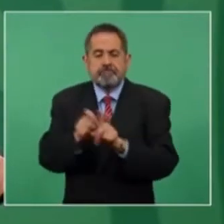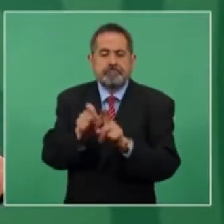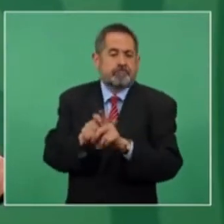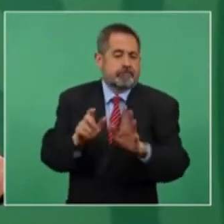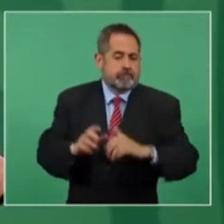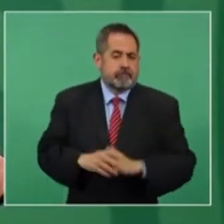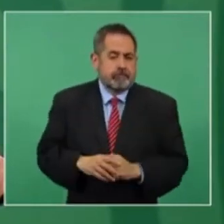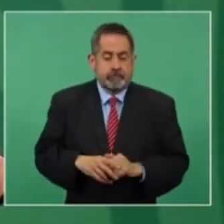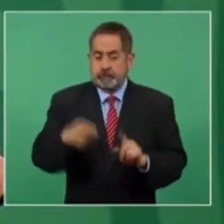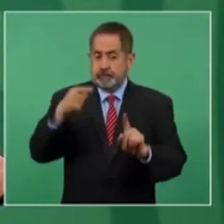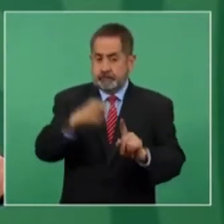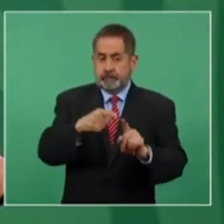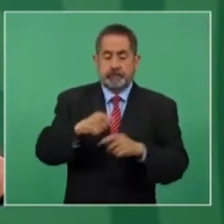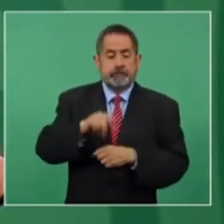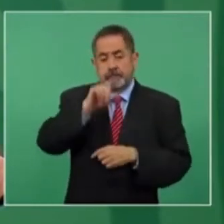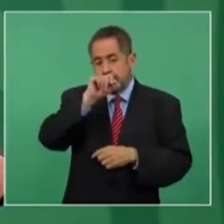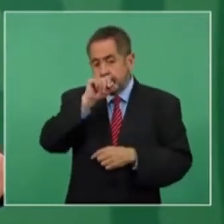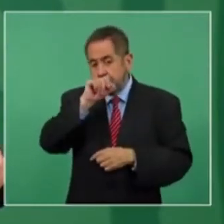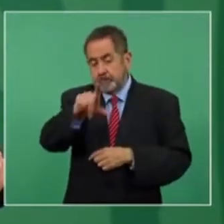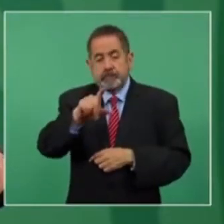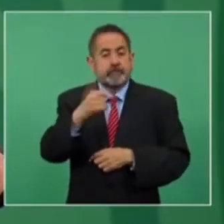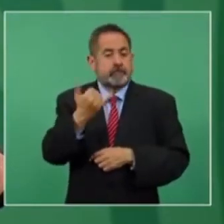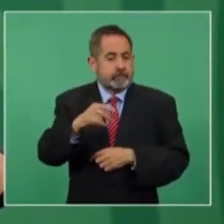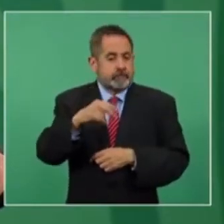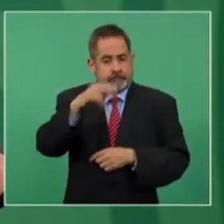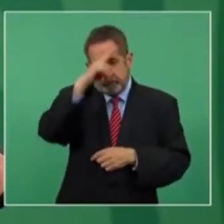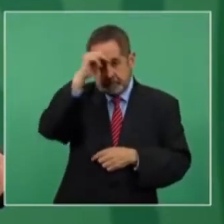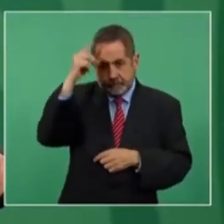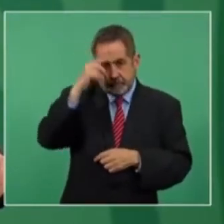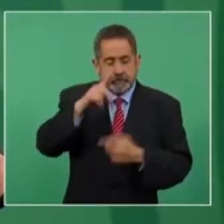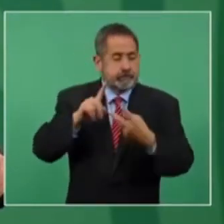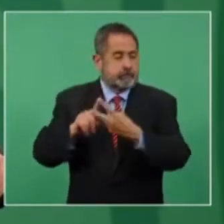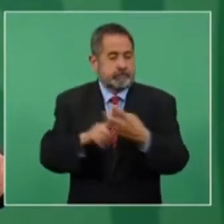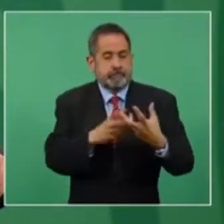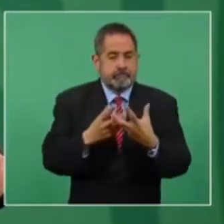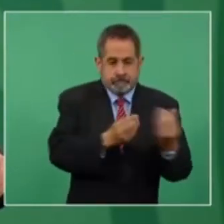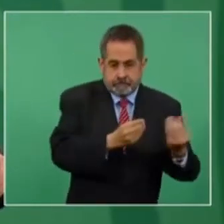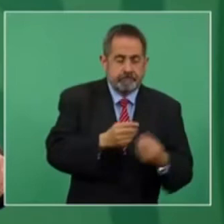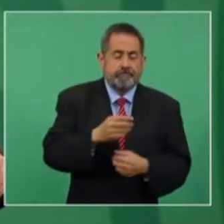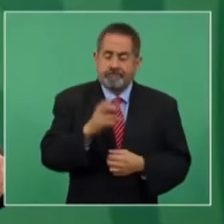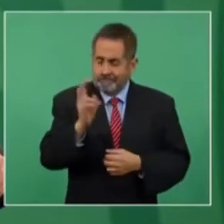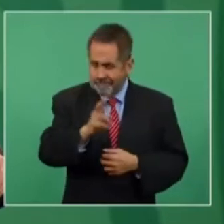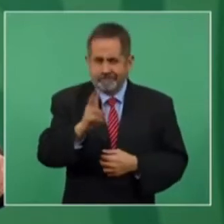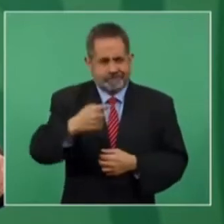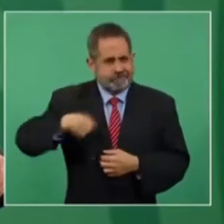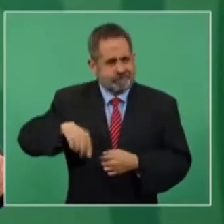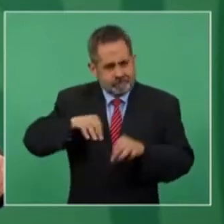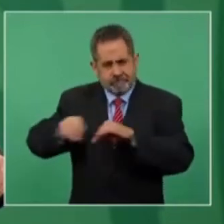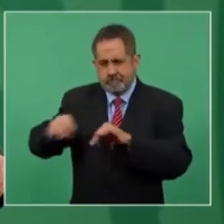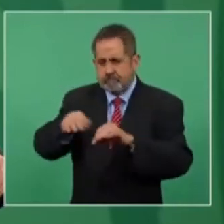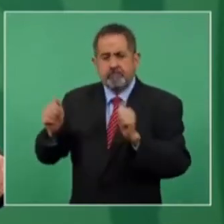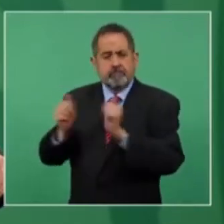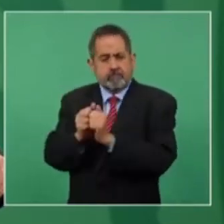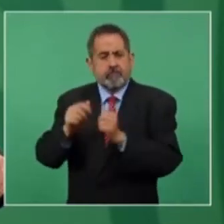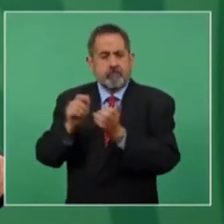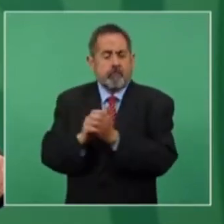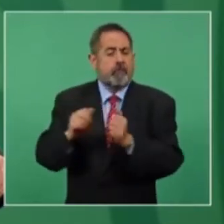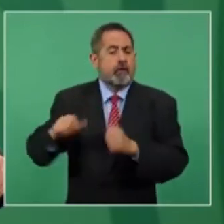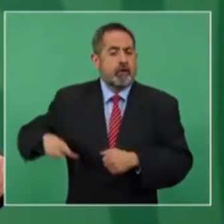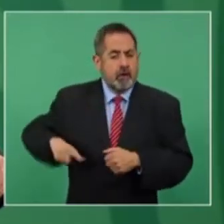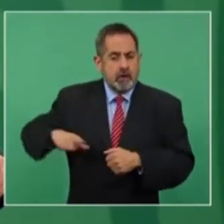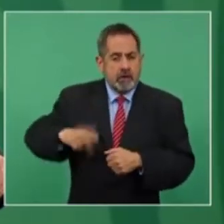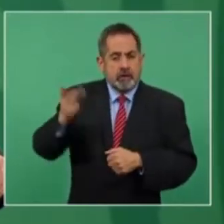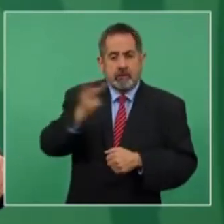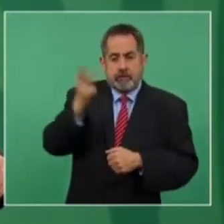caso específico de Jalisco y Nayarit respecto a las apariciones, estamos trabajando de manera conjunta con ambos gobiernos,